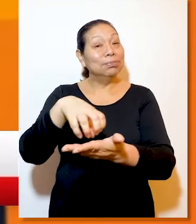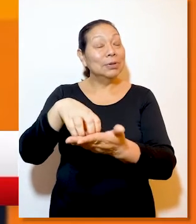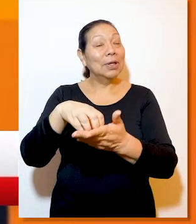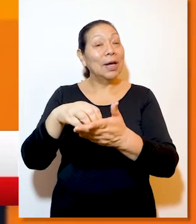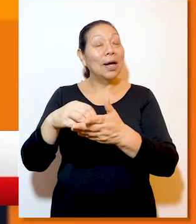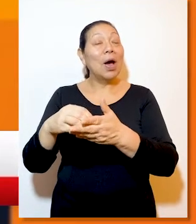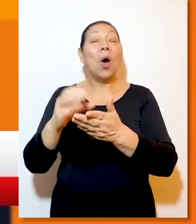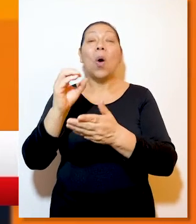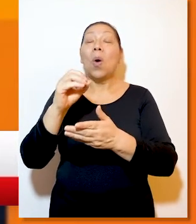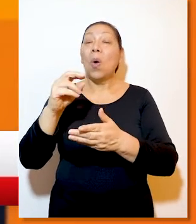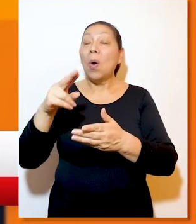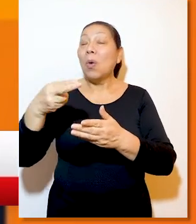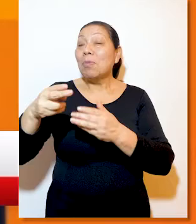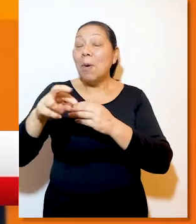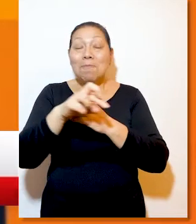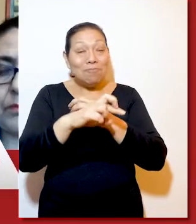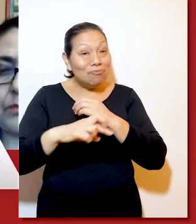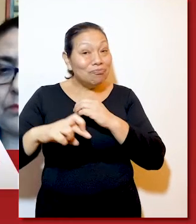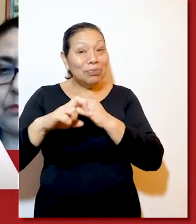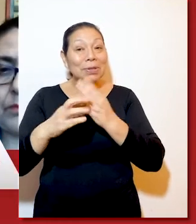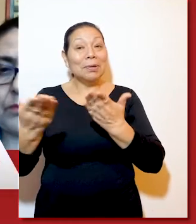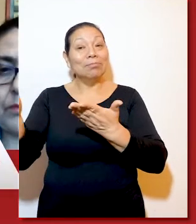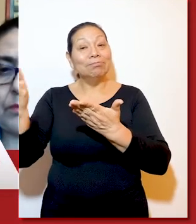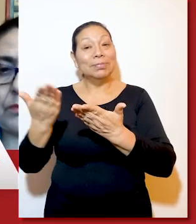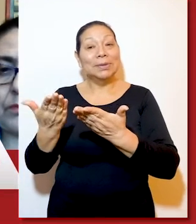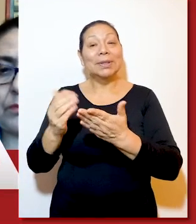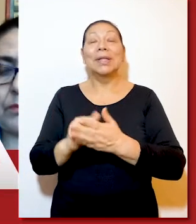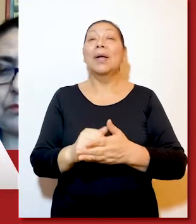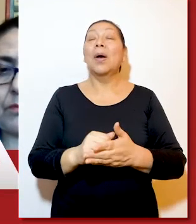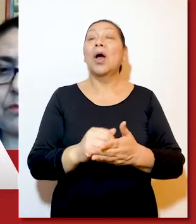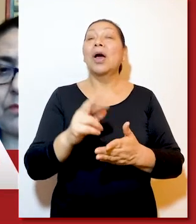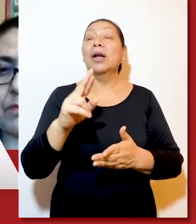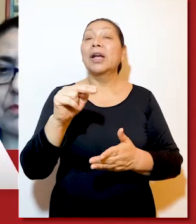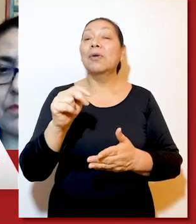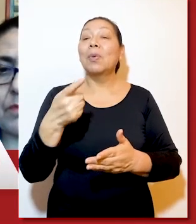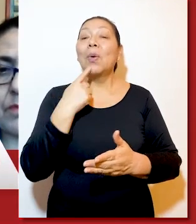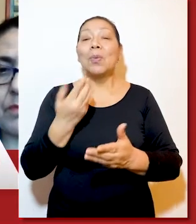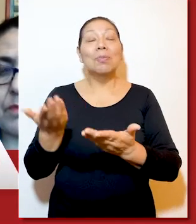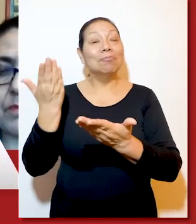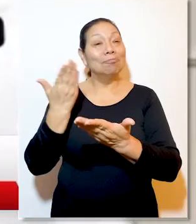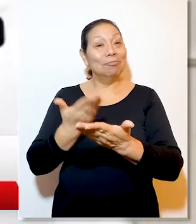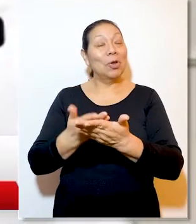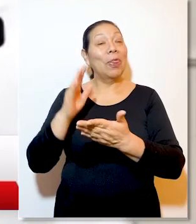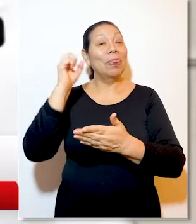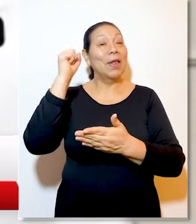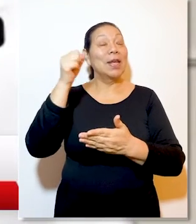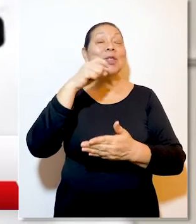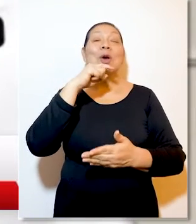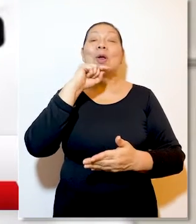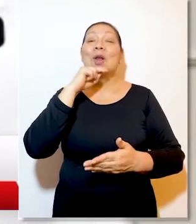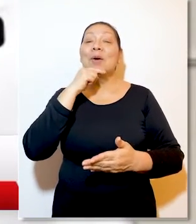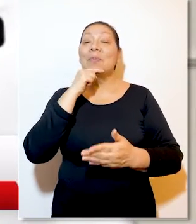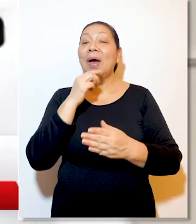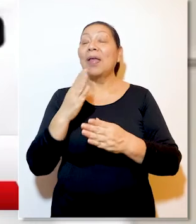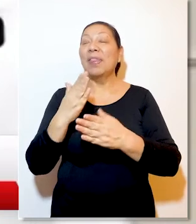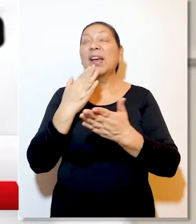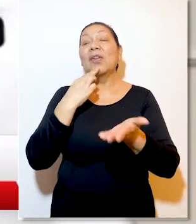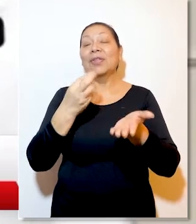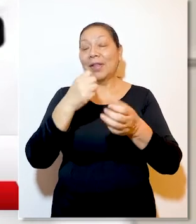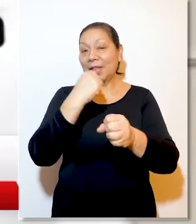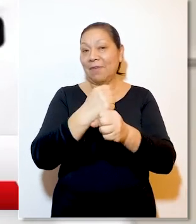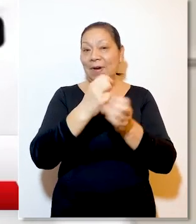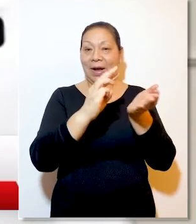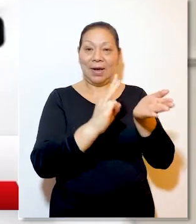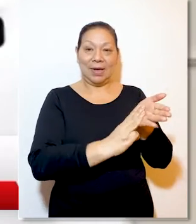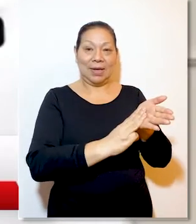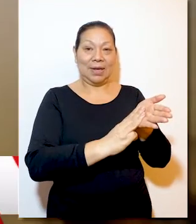Fondo de Población de las Naciones Unidas, y como panelistas participaron Eliana Rebollar, adjunta para los derechos de la mujer de la